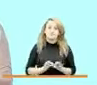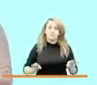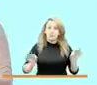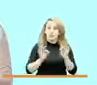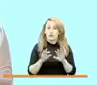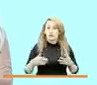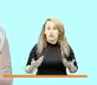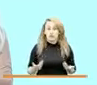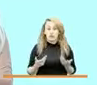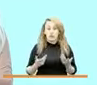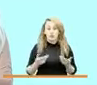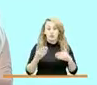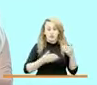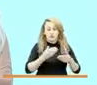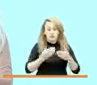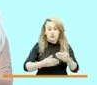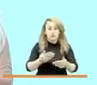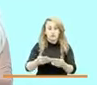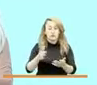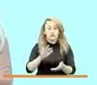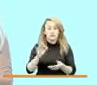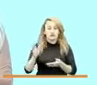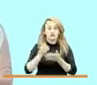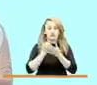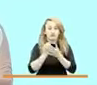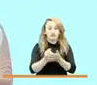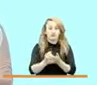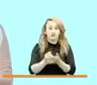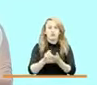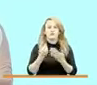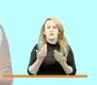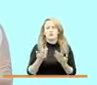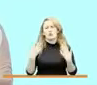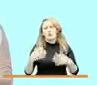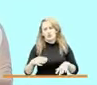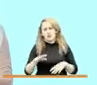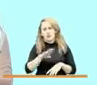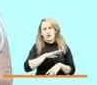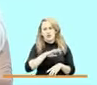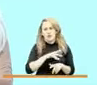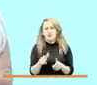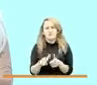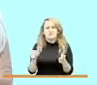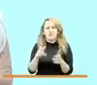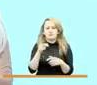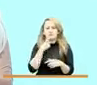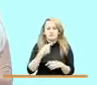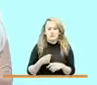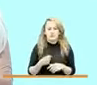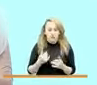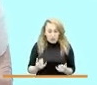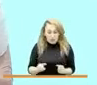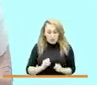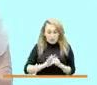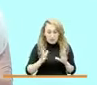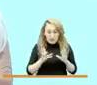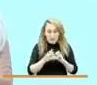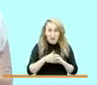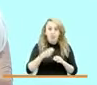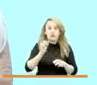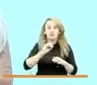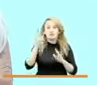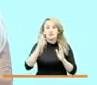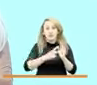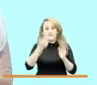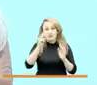estos en estos procesos que ayudan a solventar muchos de los alcaldes me han dicho en este momento de la pandemia el año 2020 que fue el